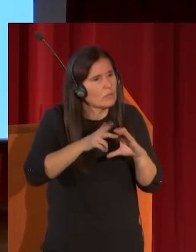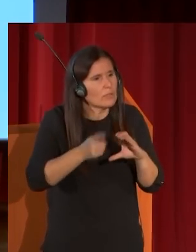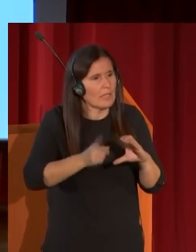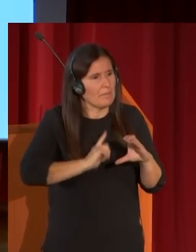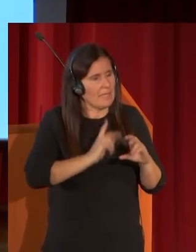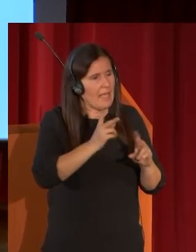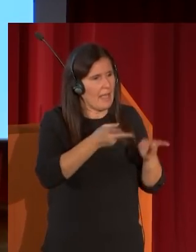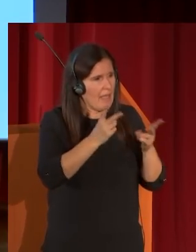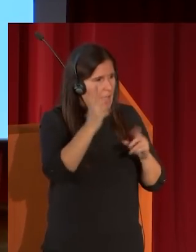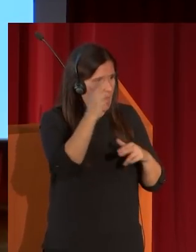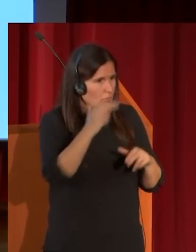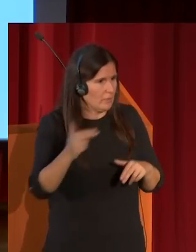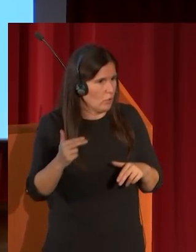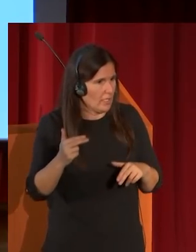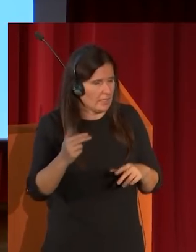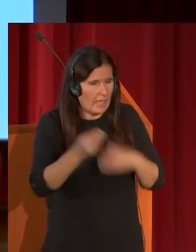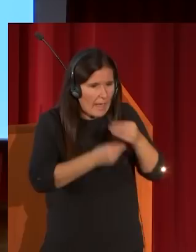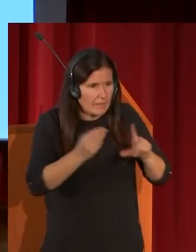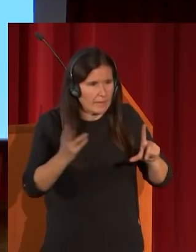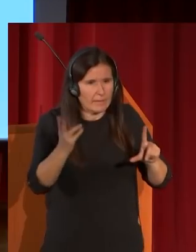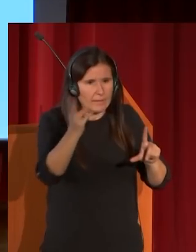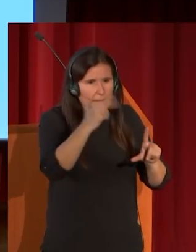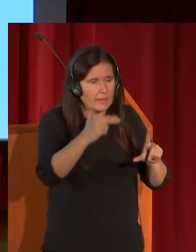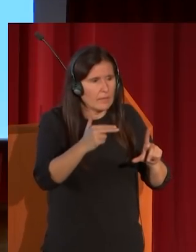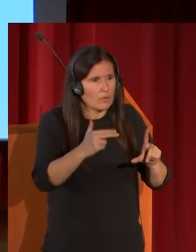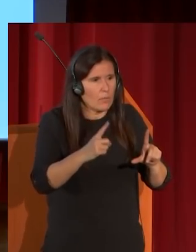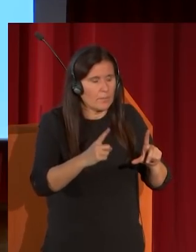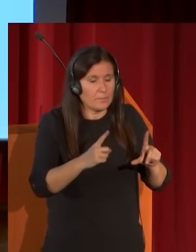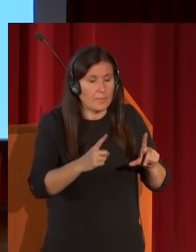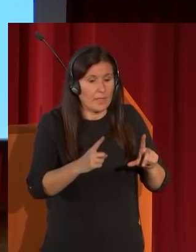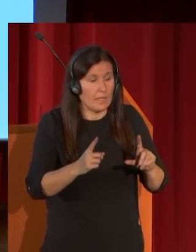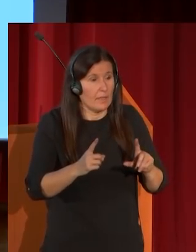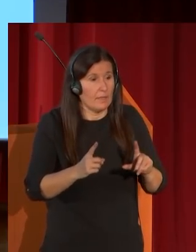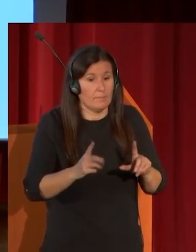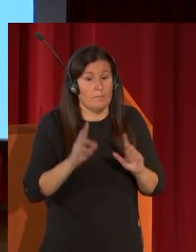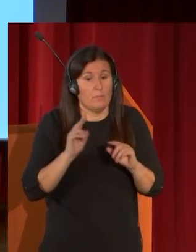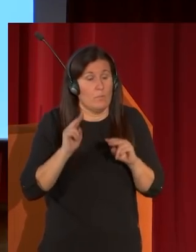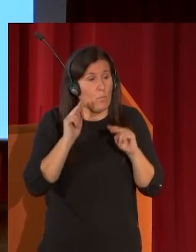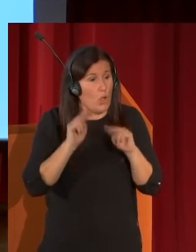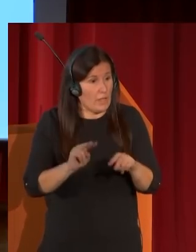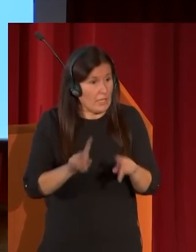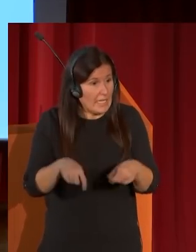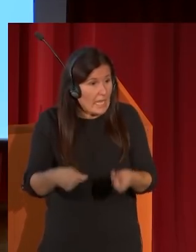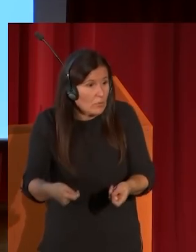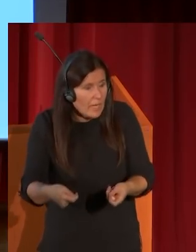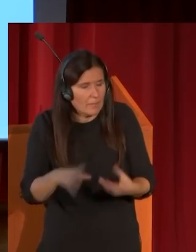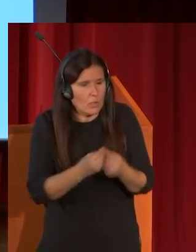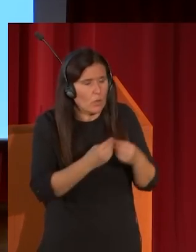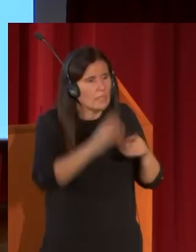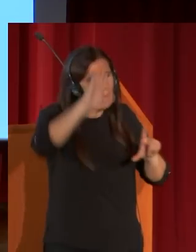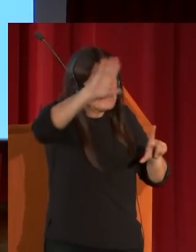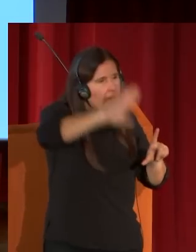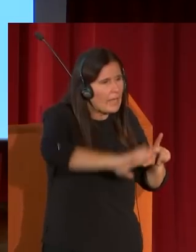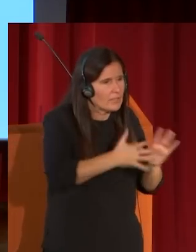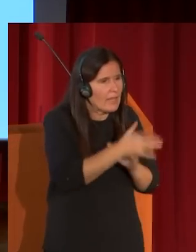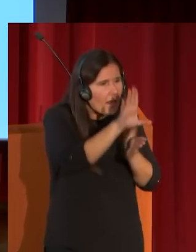pintar con la proyección del natural sobre un plano de tal manera que se podían captar con gran exactitud